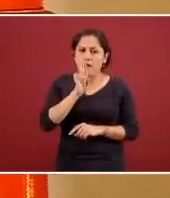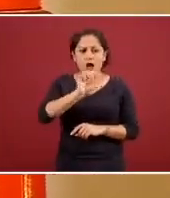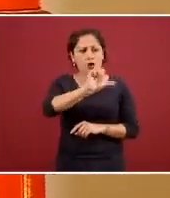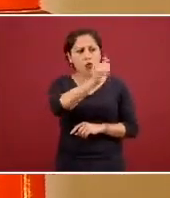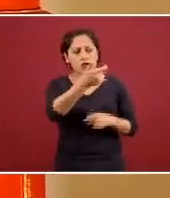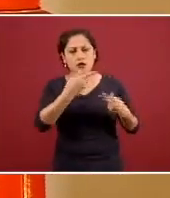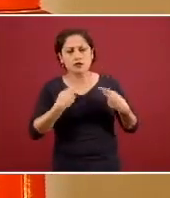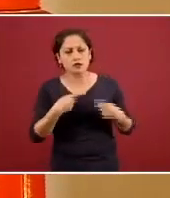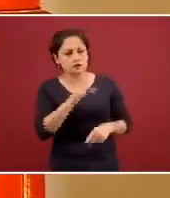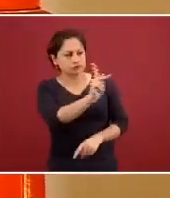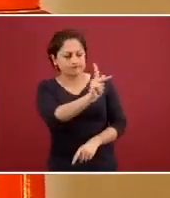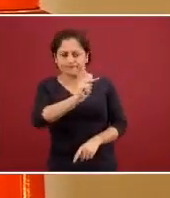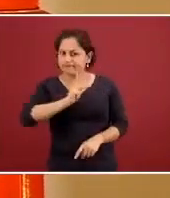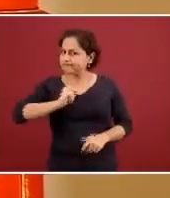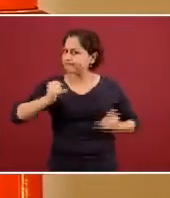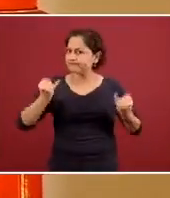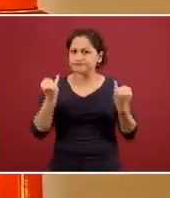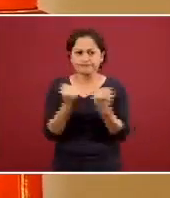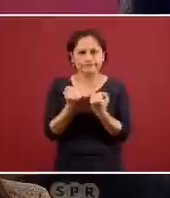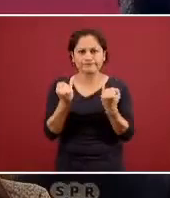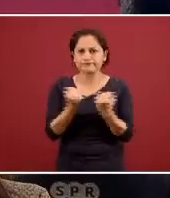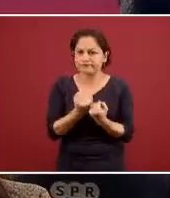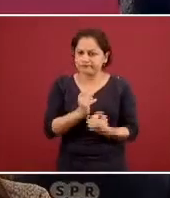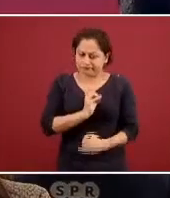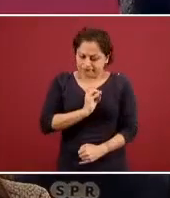preocupación y la misma angustia